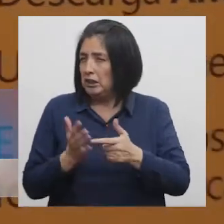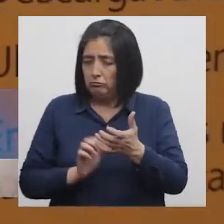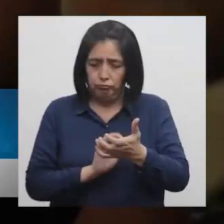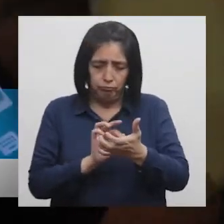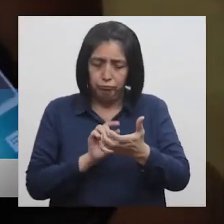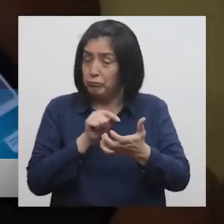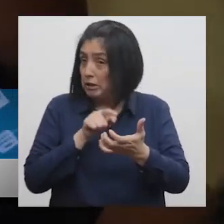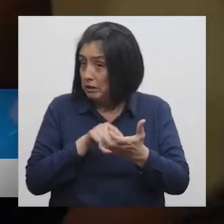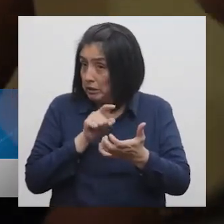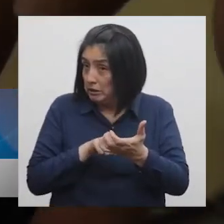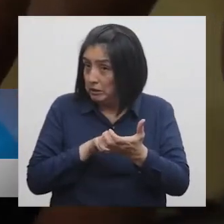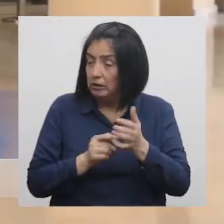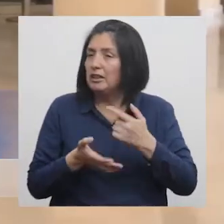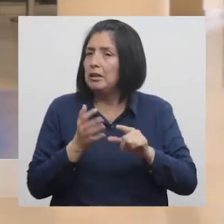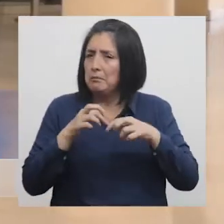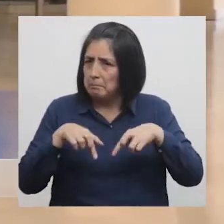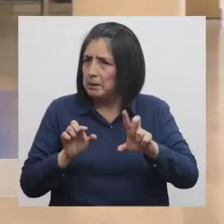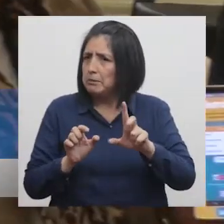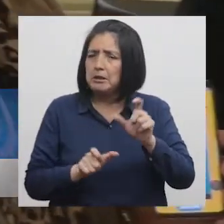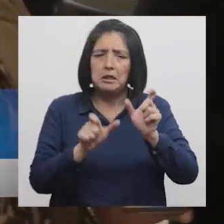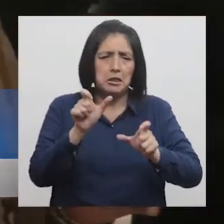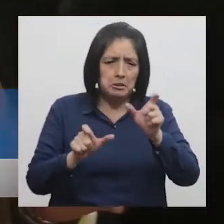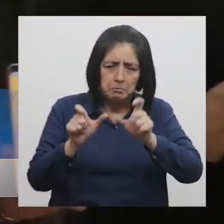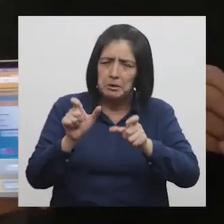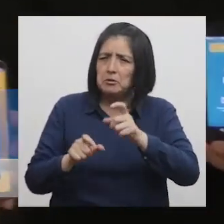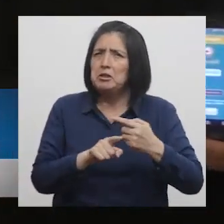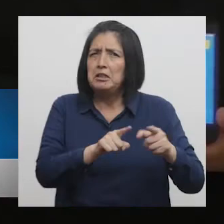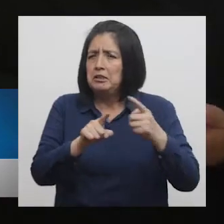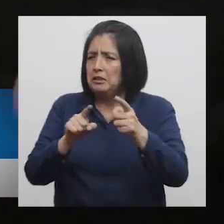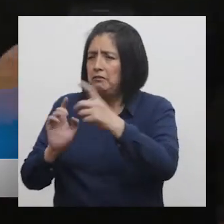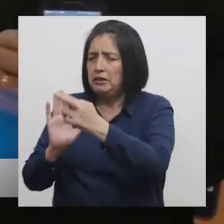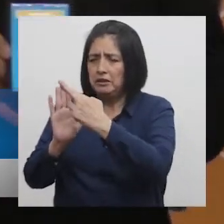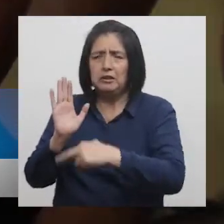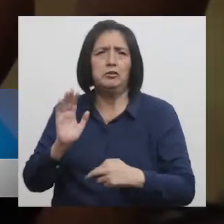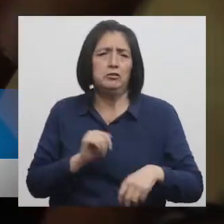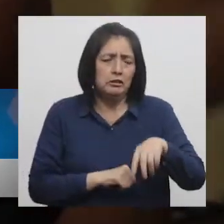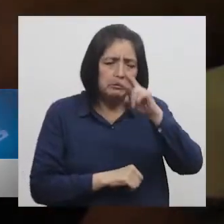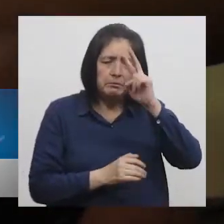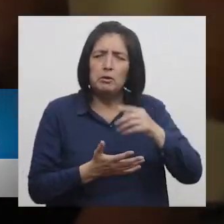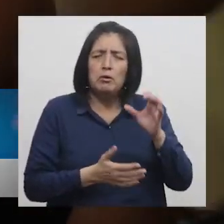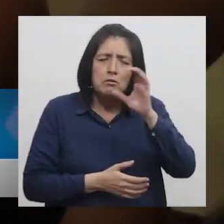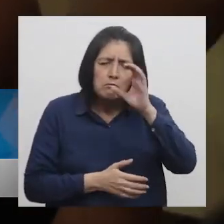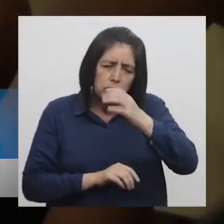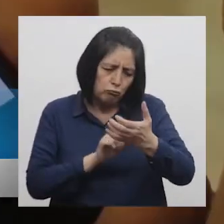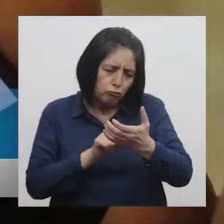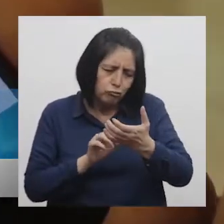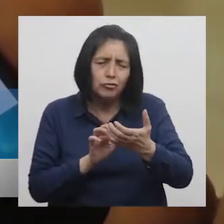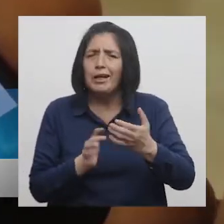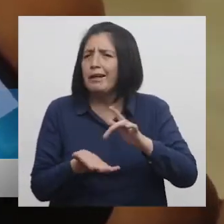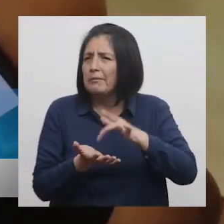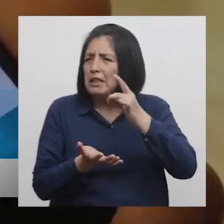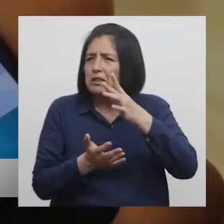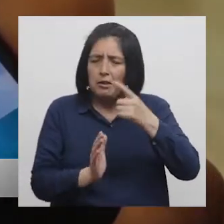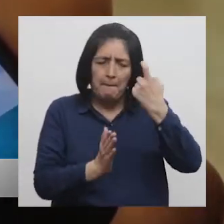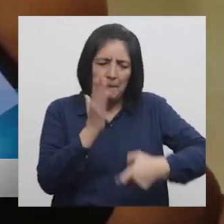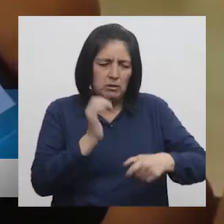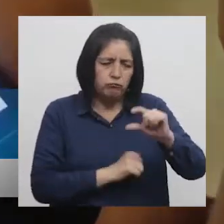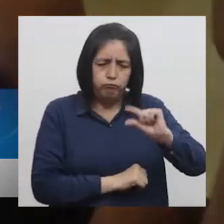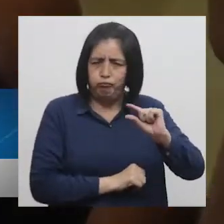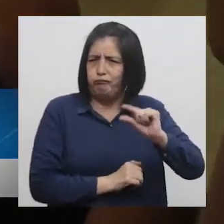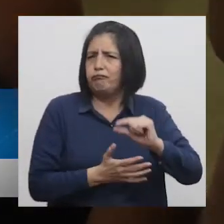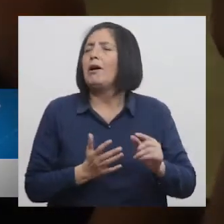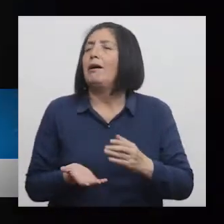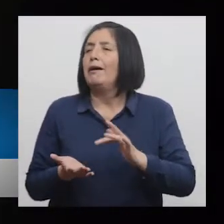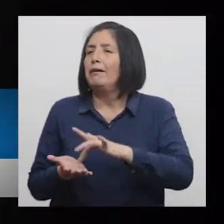versión mejorada del aplicativo móvil Que permite a los ciudadanos de las distintas regiones del país Realizar las búsquedas de los medicamentos a más bajos precios